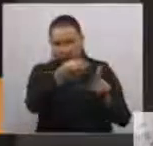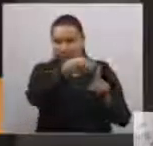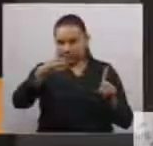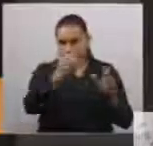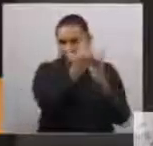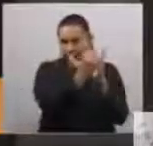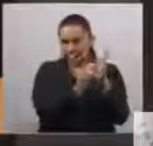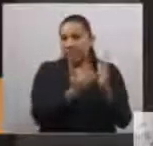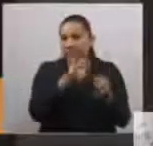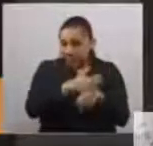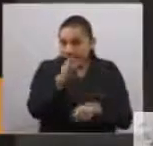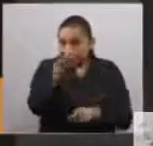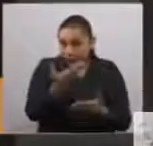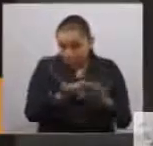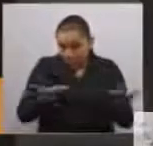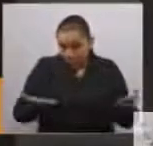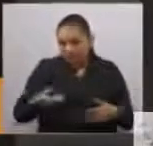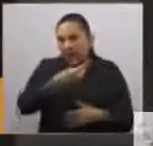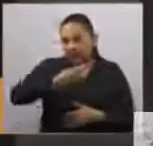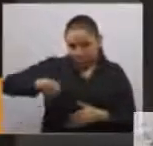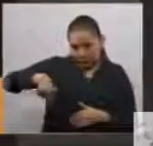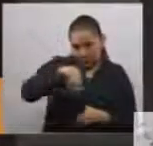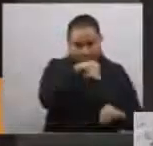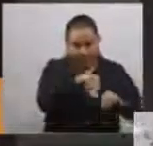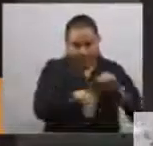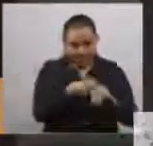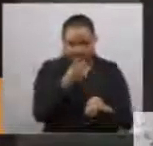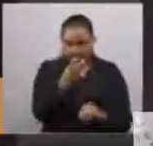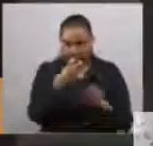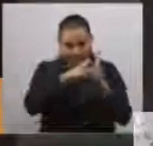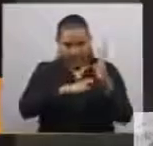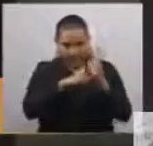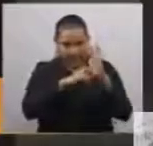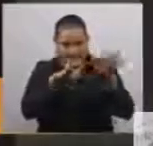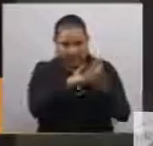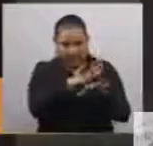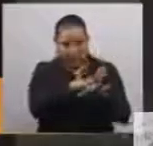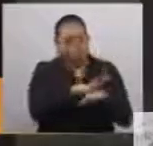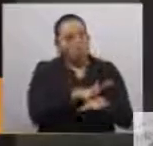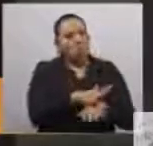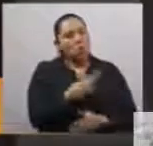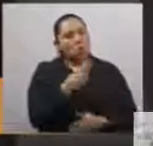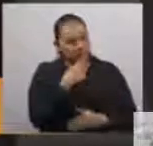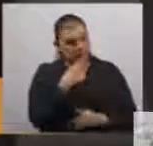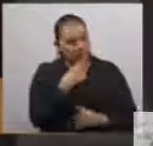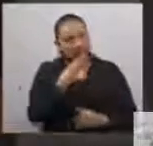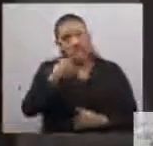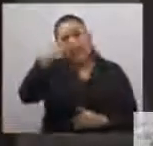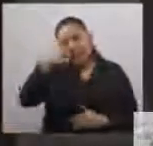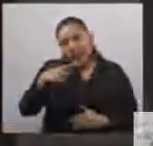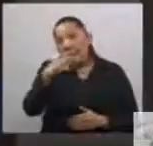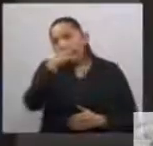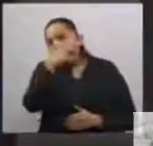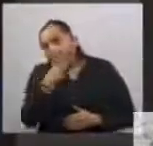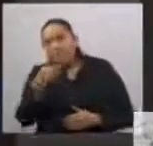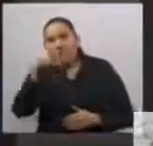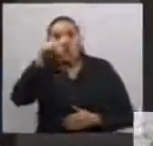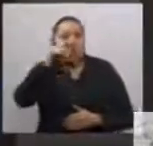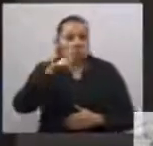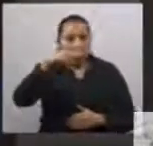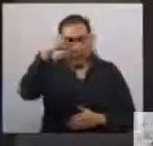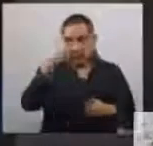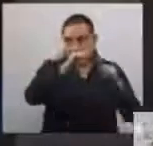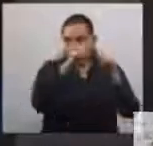estamos por aprobar una reforma que realmente puede transformar la vida de los hombres y las mujeres de nuestro país.